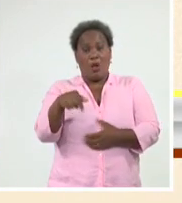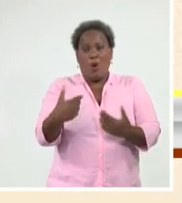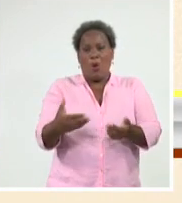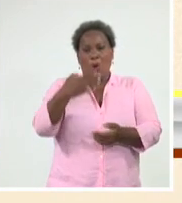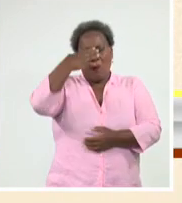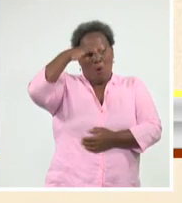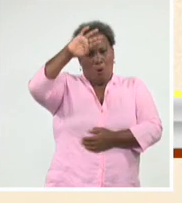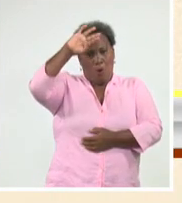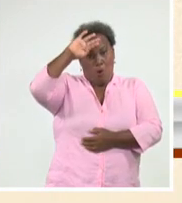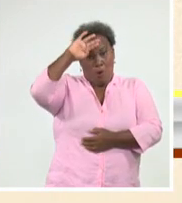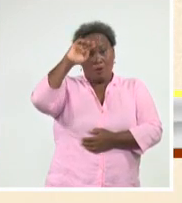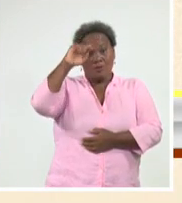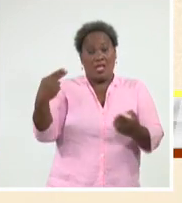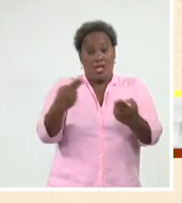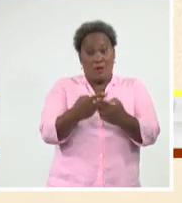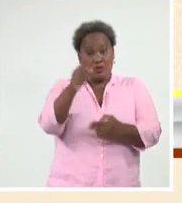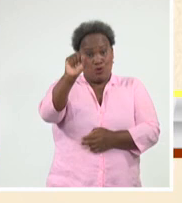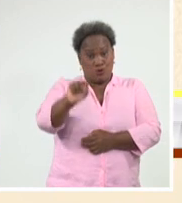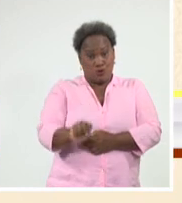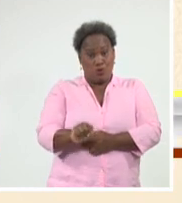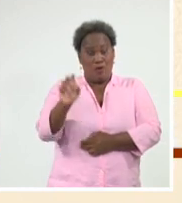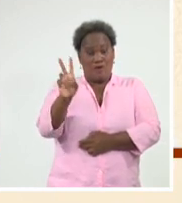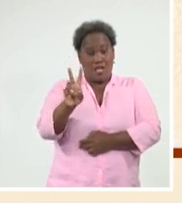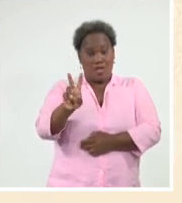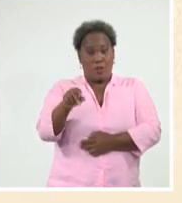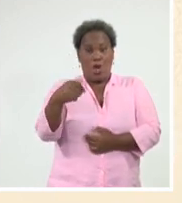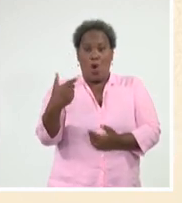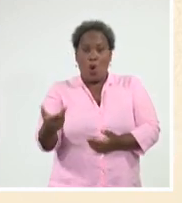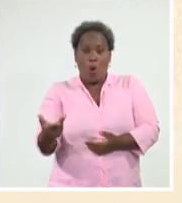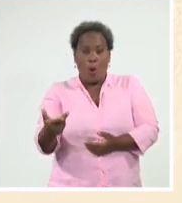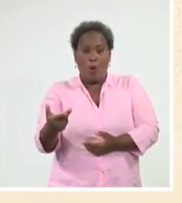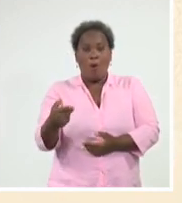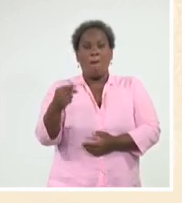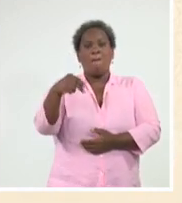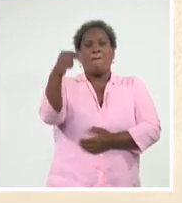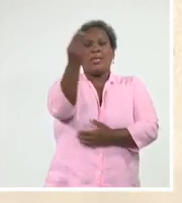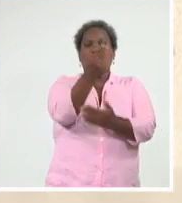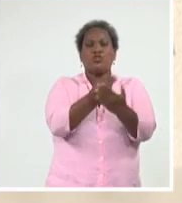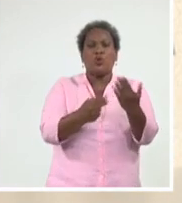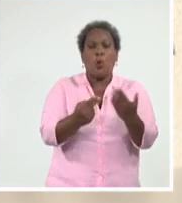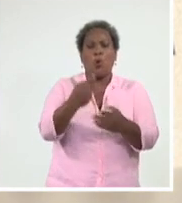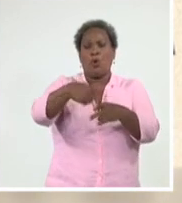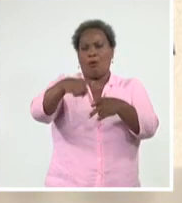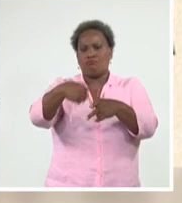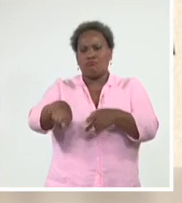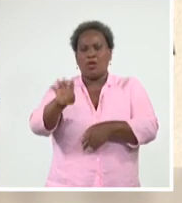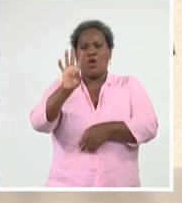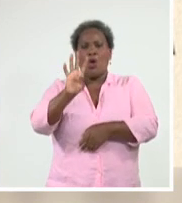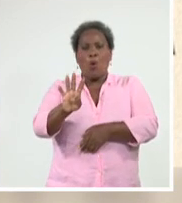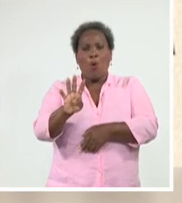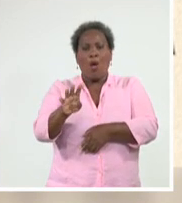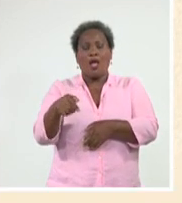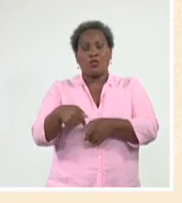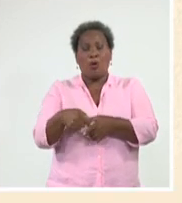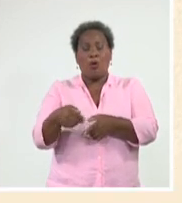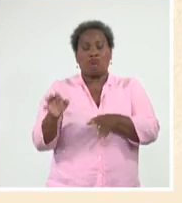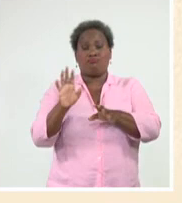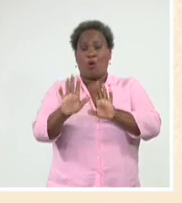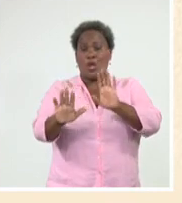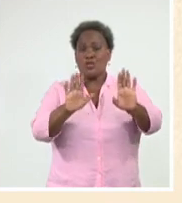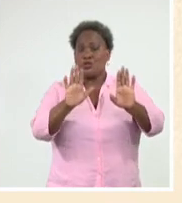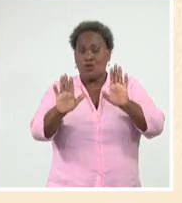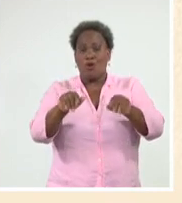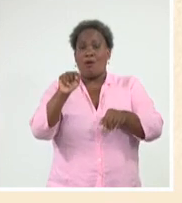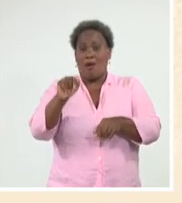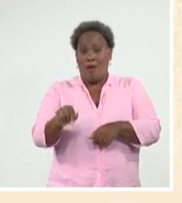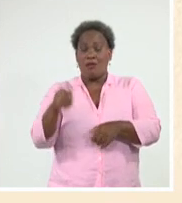en la Bienal del Sur a través del collage, el grabado y la pintura. Un total de cuatro colecciones llegan al evento virtual desde la mayor de